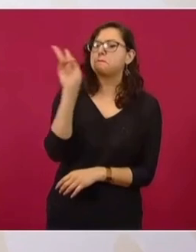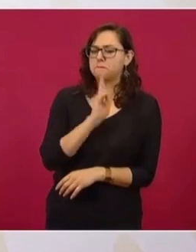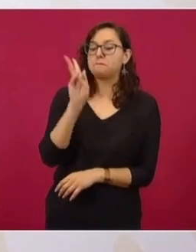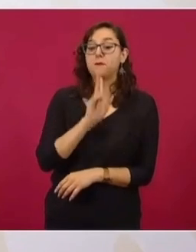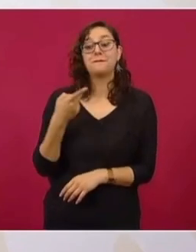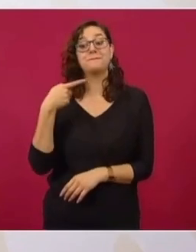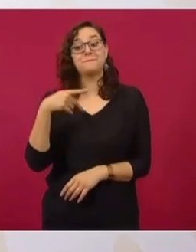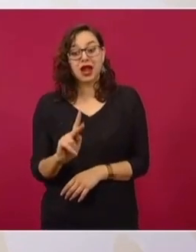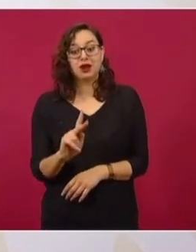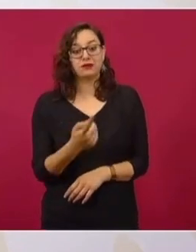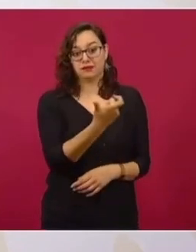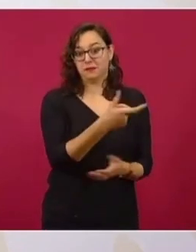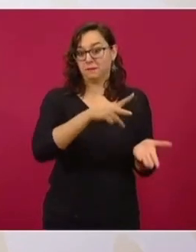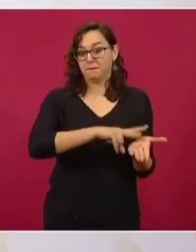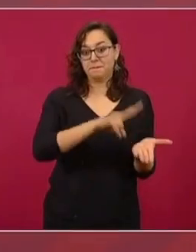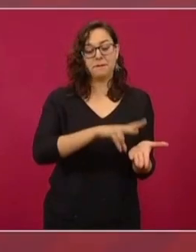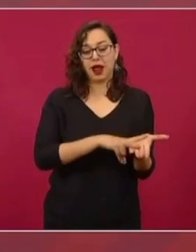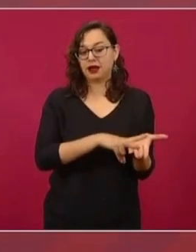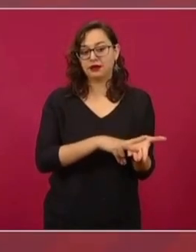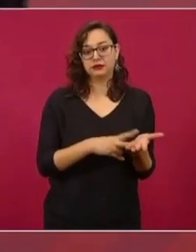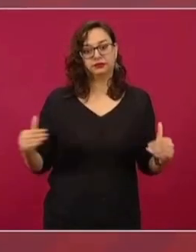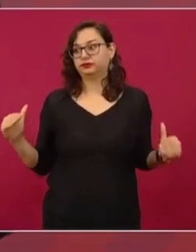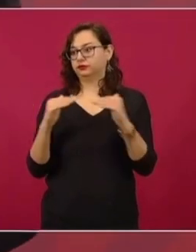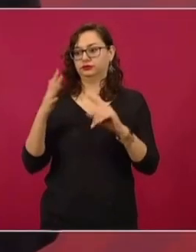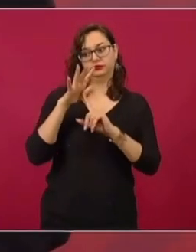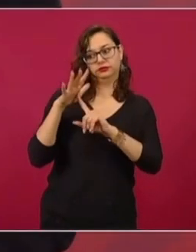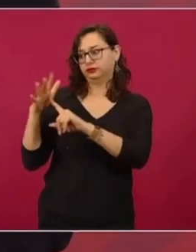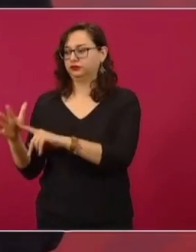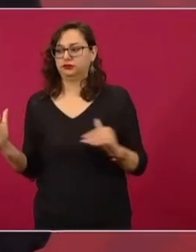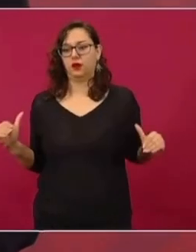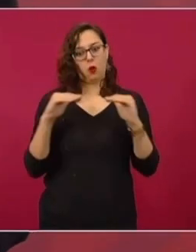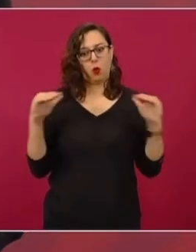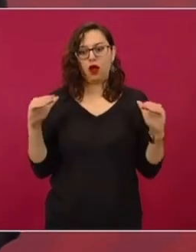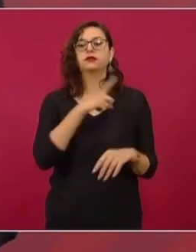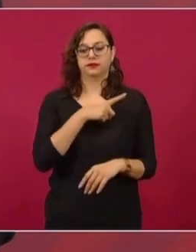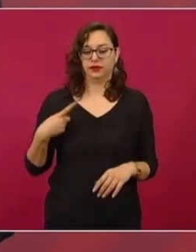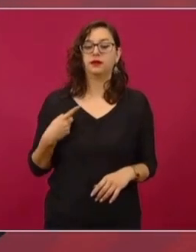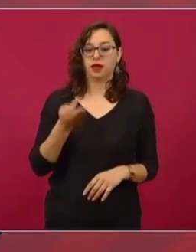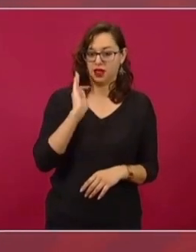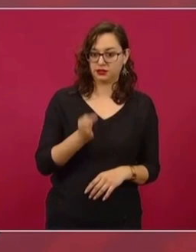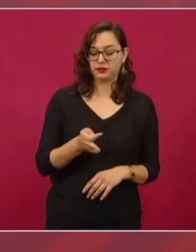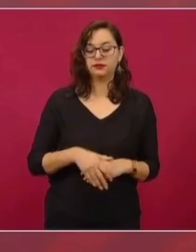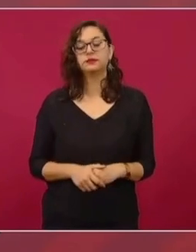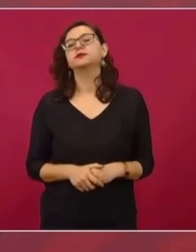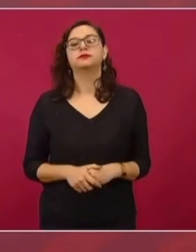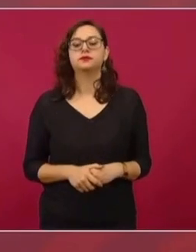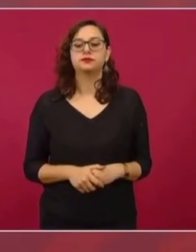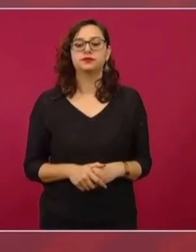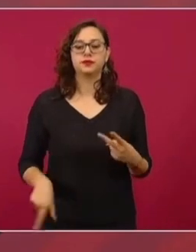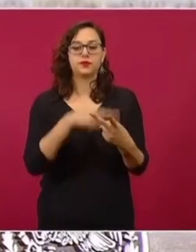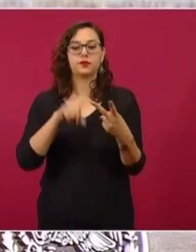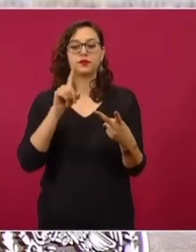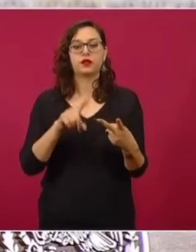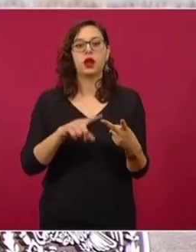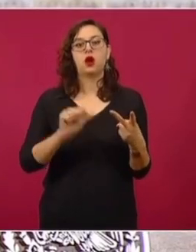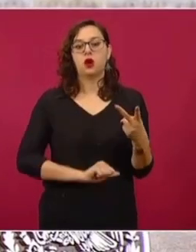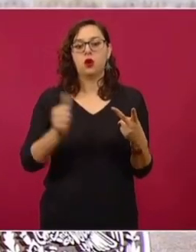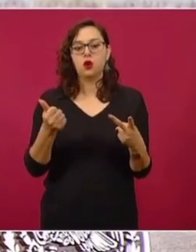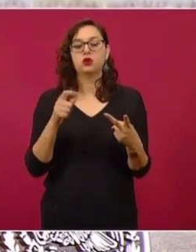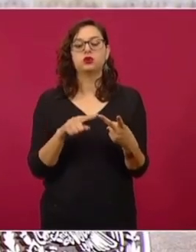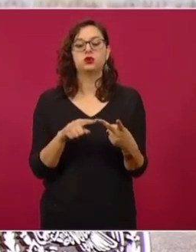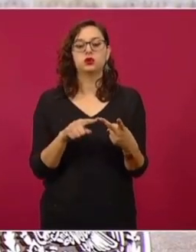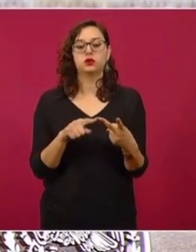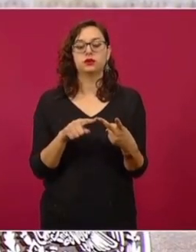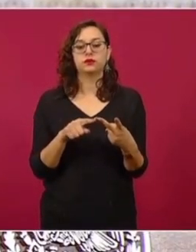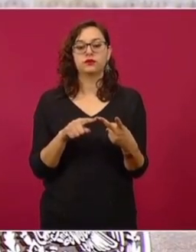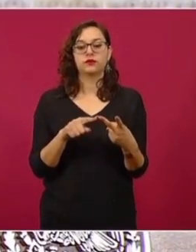al precio de avalúo, igual los helicópteros. Y la otra posibilidad es que se